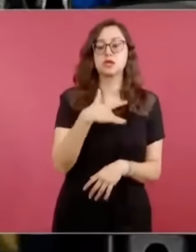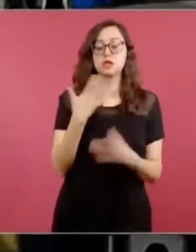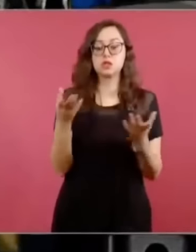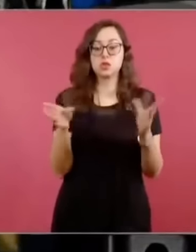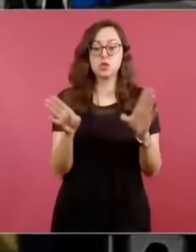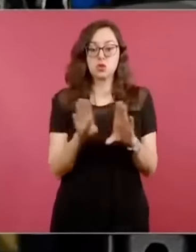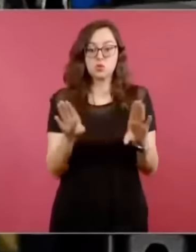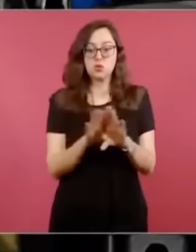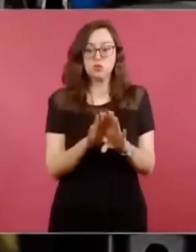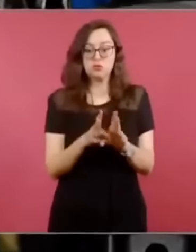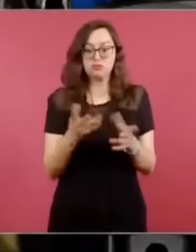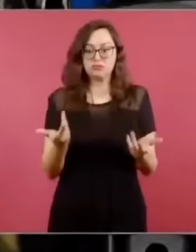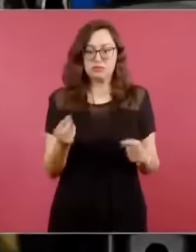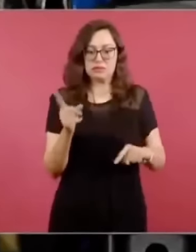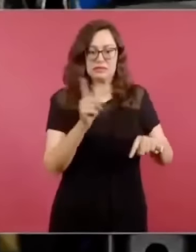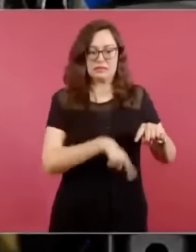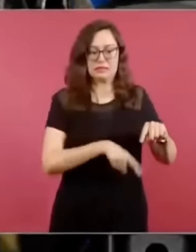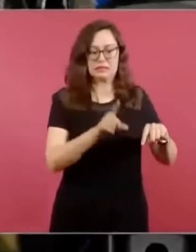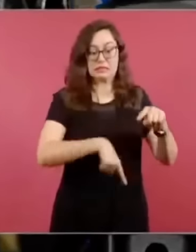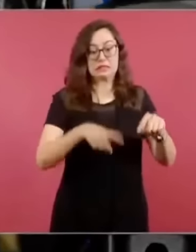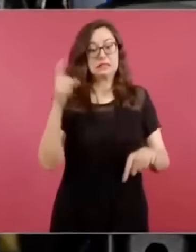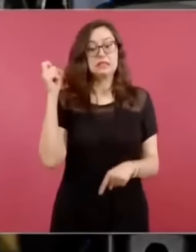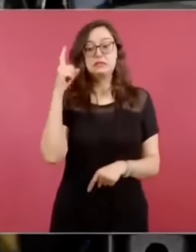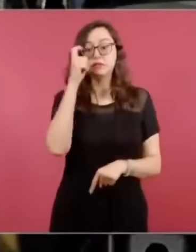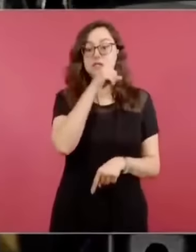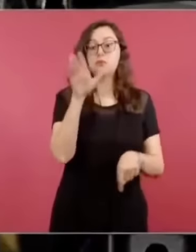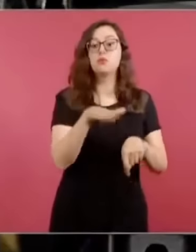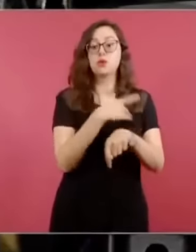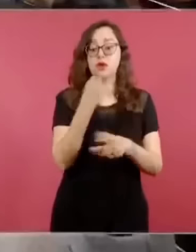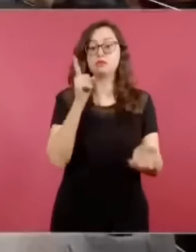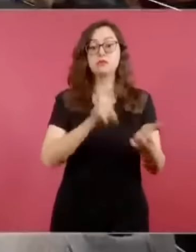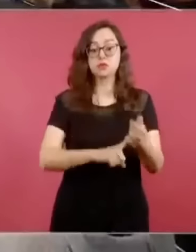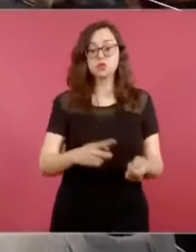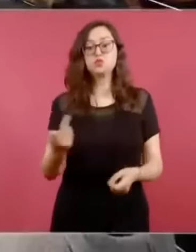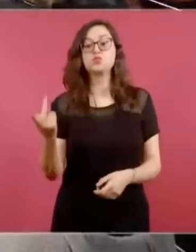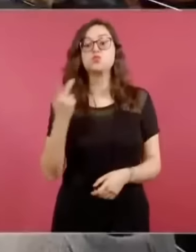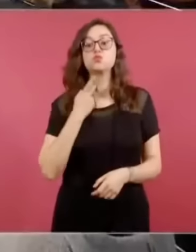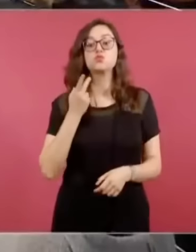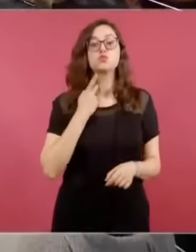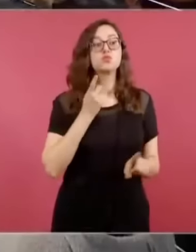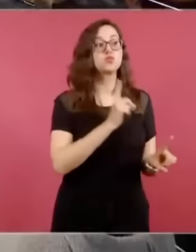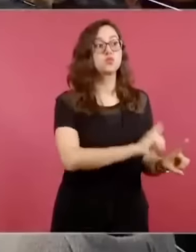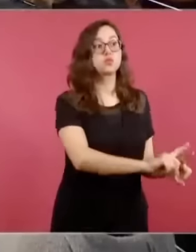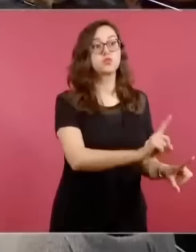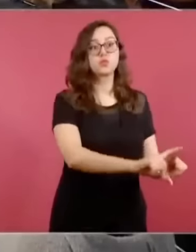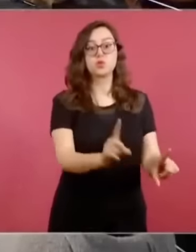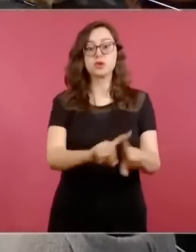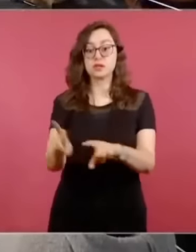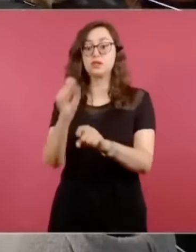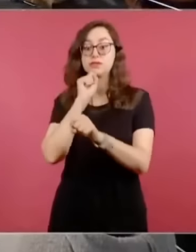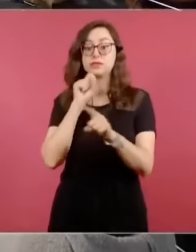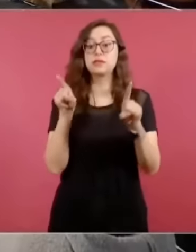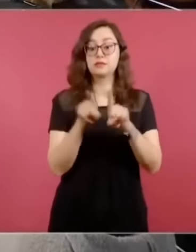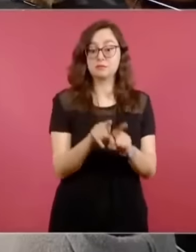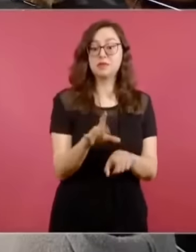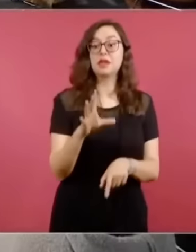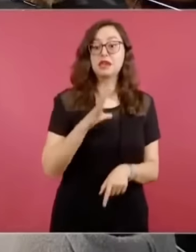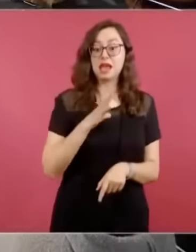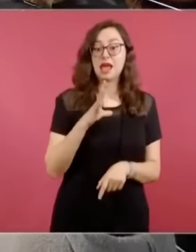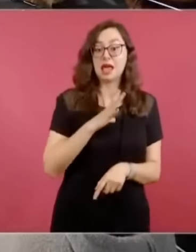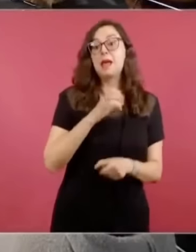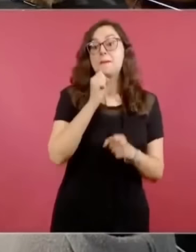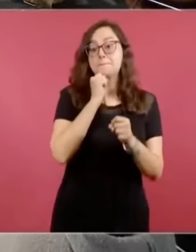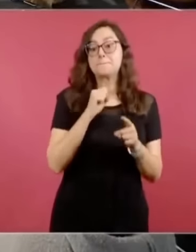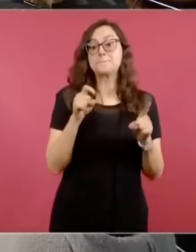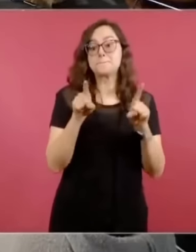los políticos que estaban involucrados en estos temas, pues también estaba un opositor o